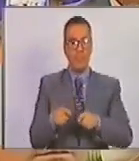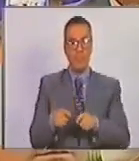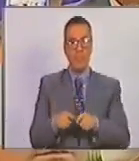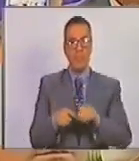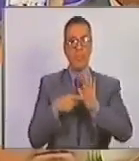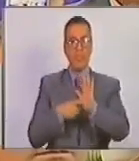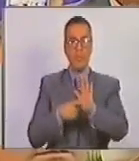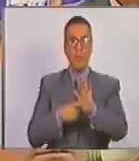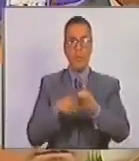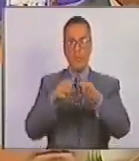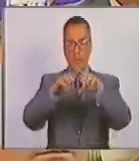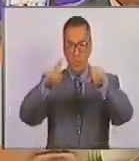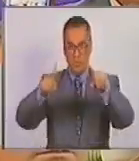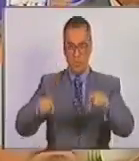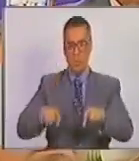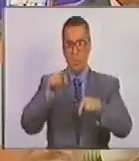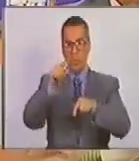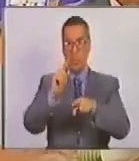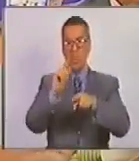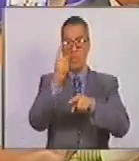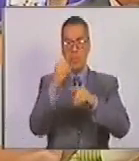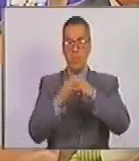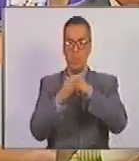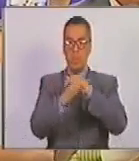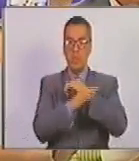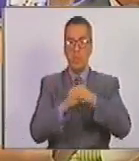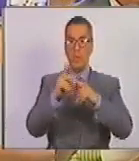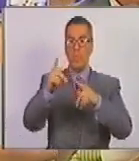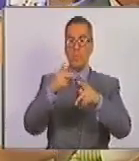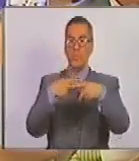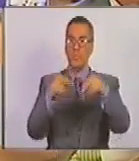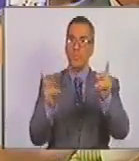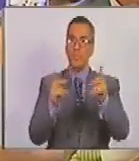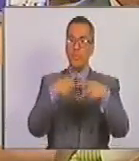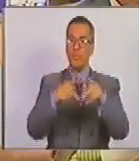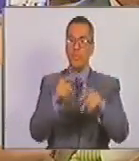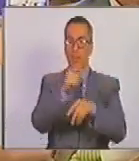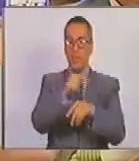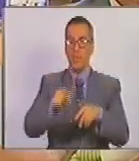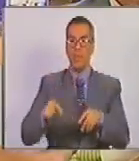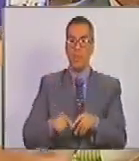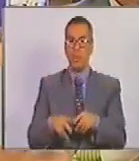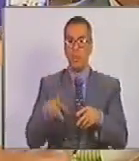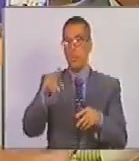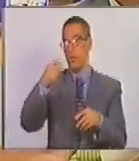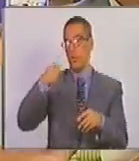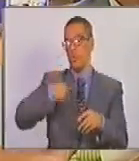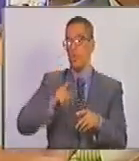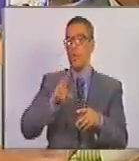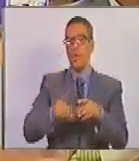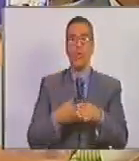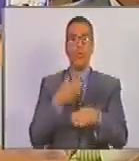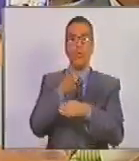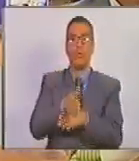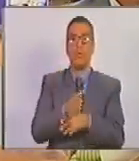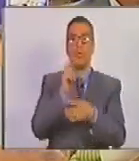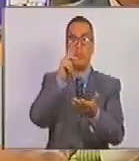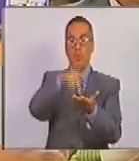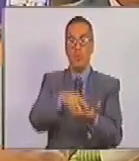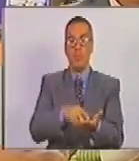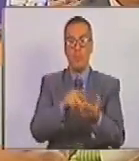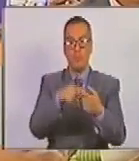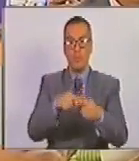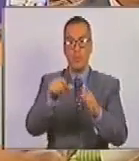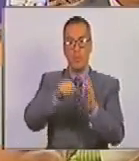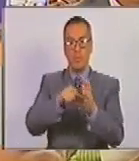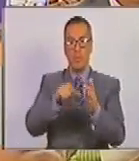coloquen unas oficinas en cada municipio, en cada parroquia, para que la gente que no tiene cómo trasladarse a esos sitios de las